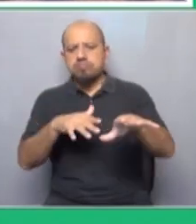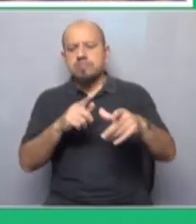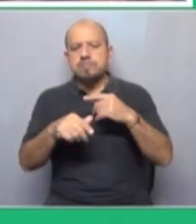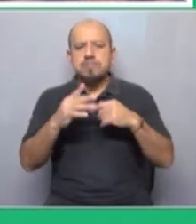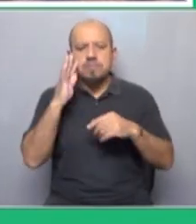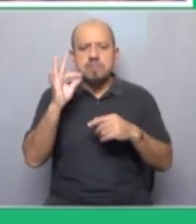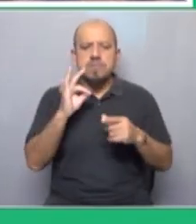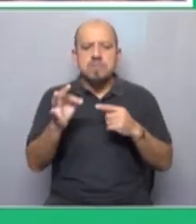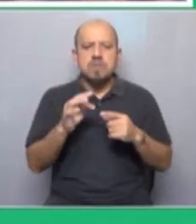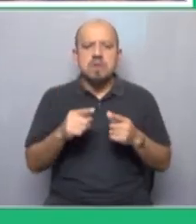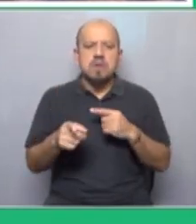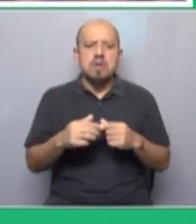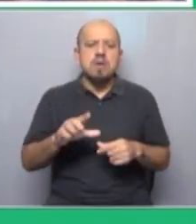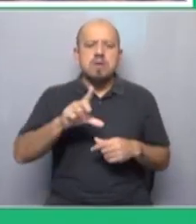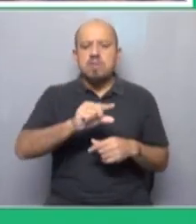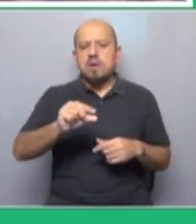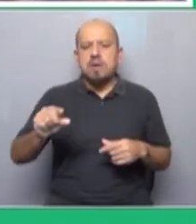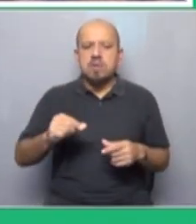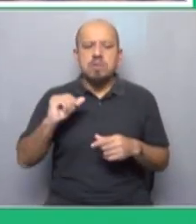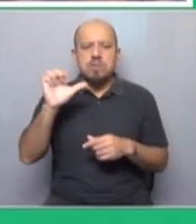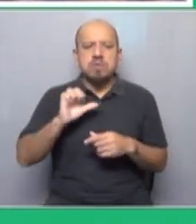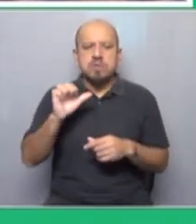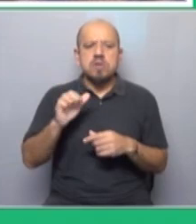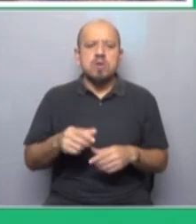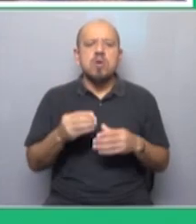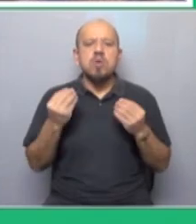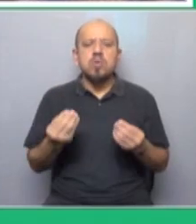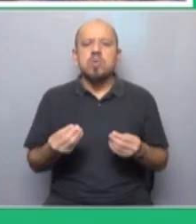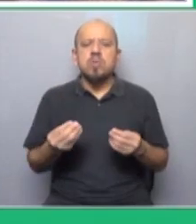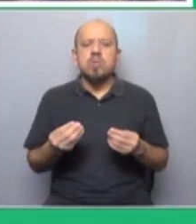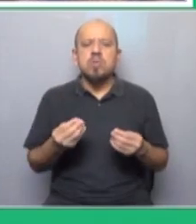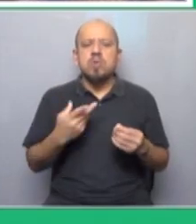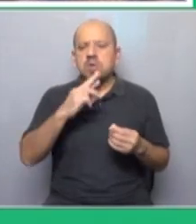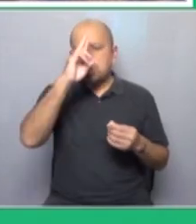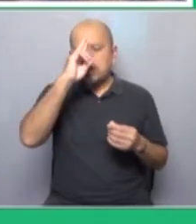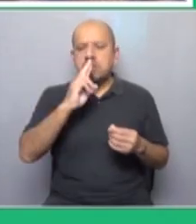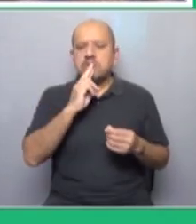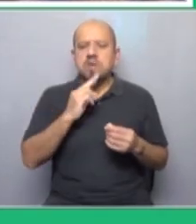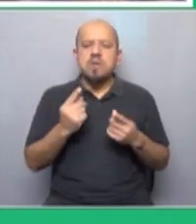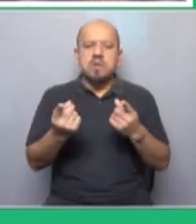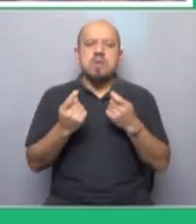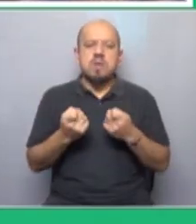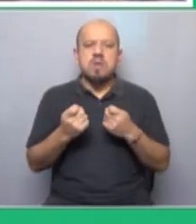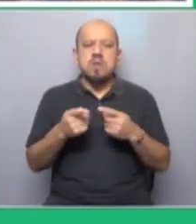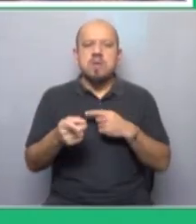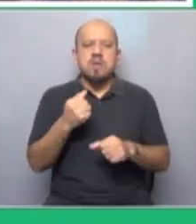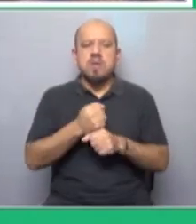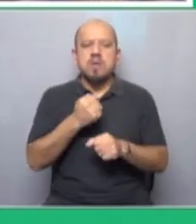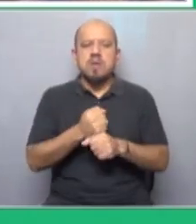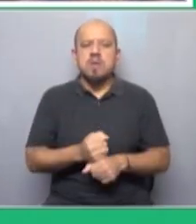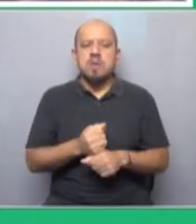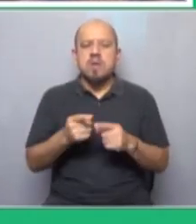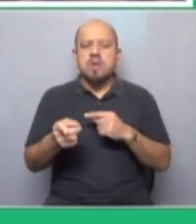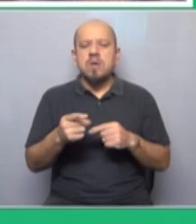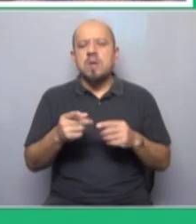oportunidad de mano de obra barata para los empresarios. ¿Cómo conviven el racismo y la necesidad de esos trabajadores por